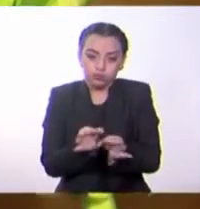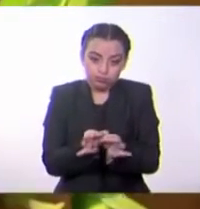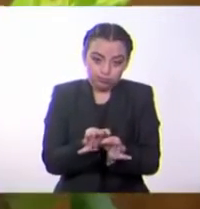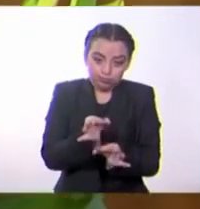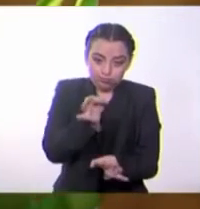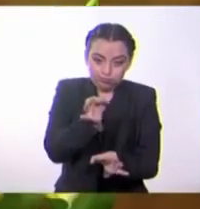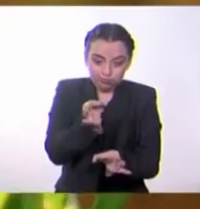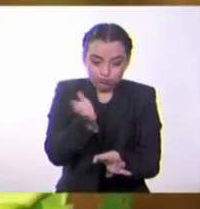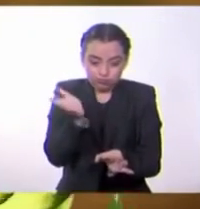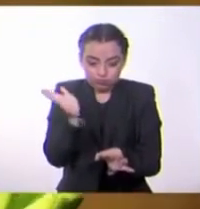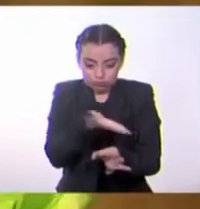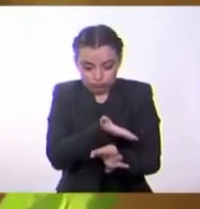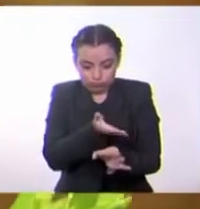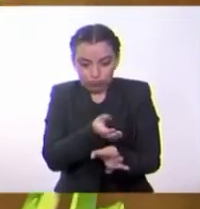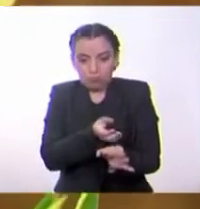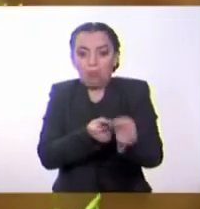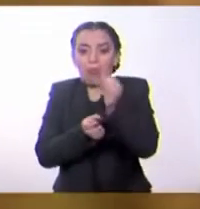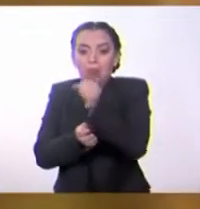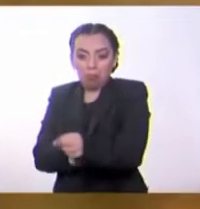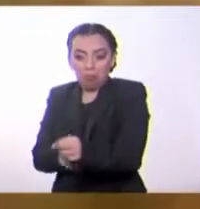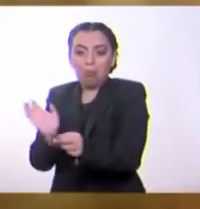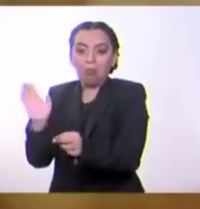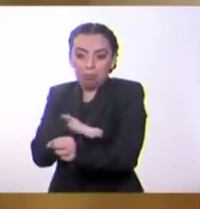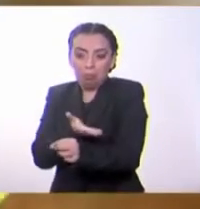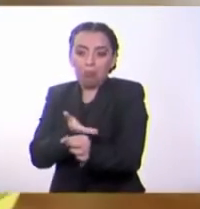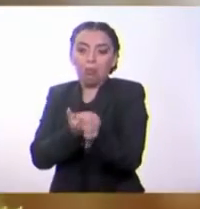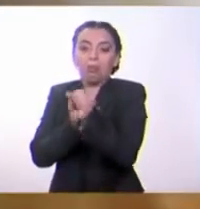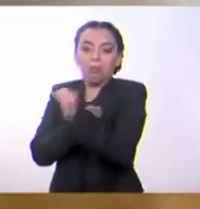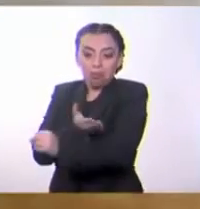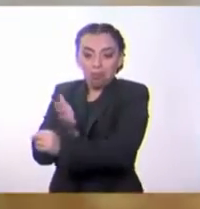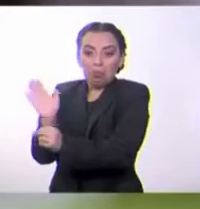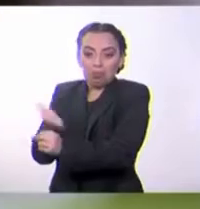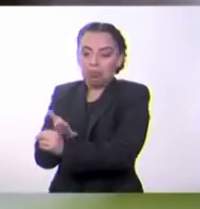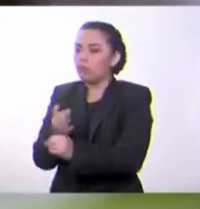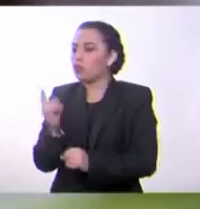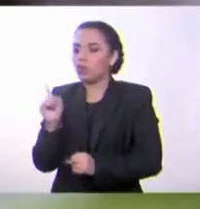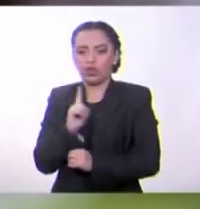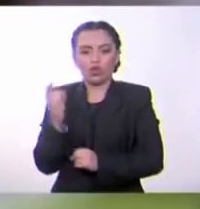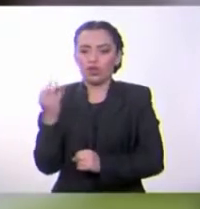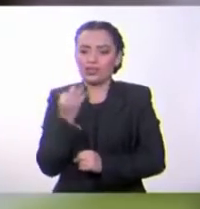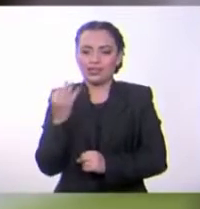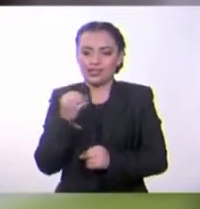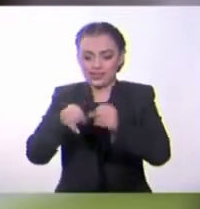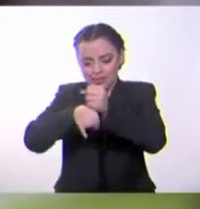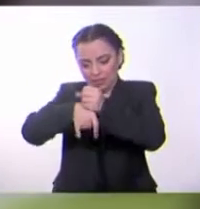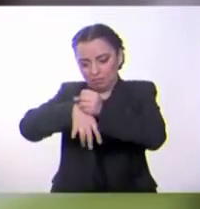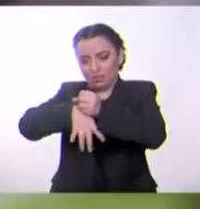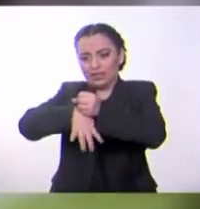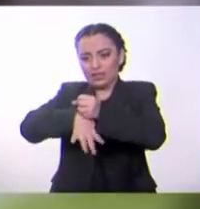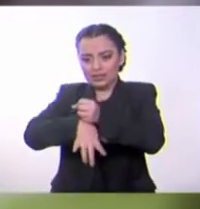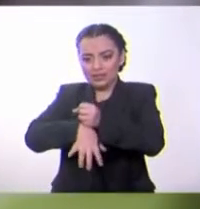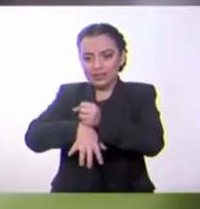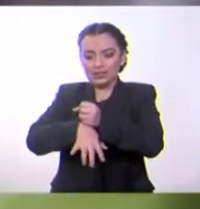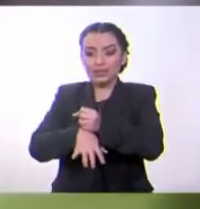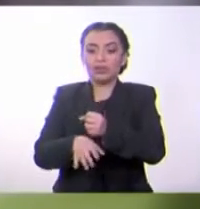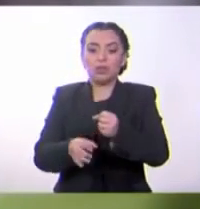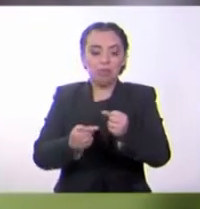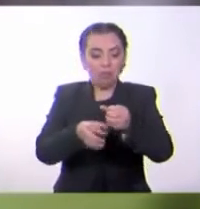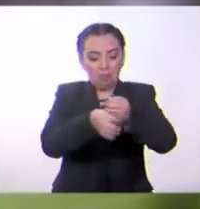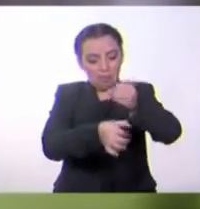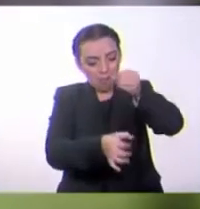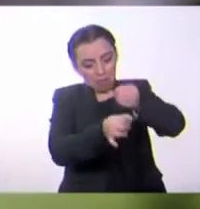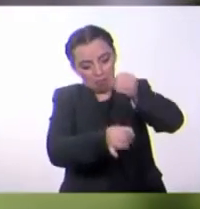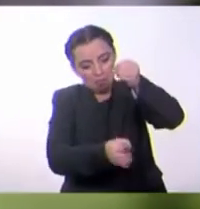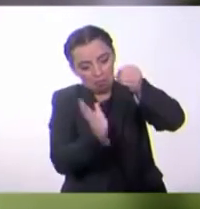estaca, es decir, no se requiere que tenga hojas ni raíces. Si sembramos una parte de su tallo, este podrá